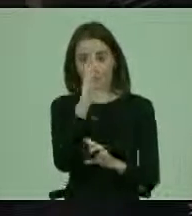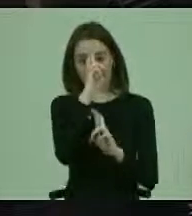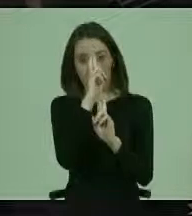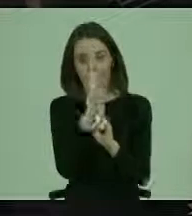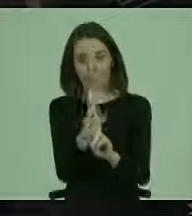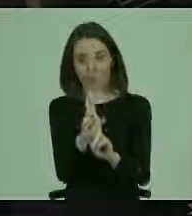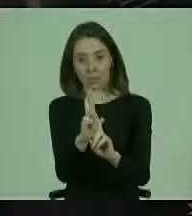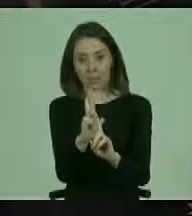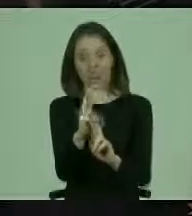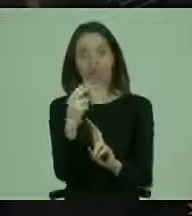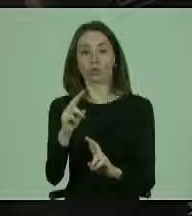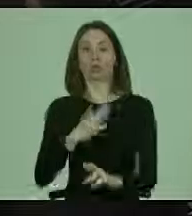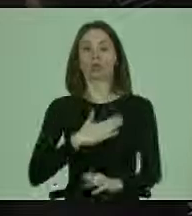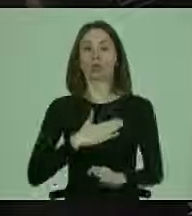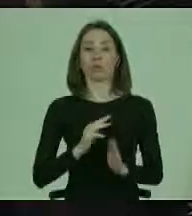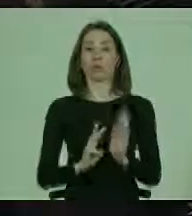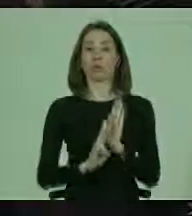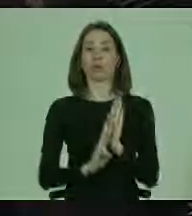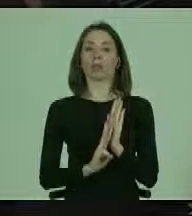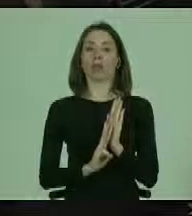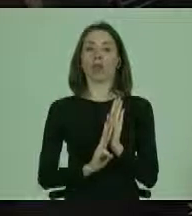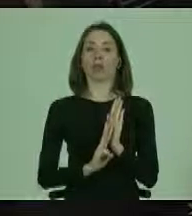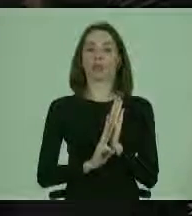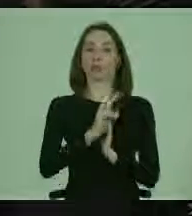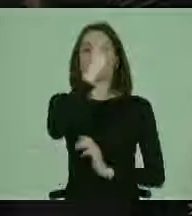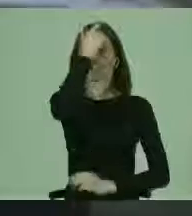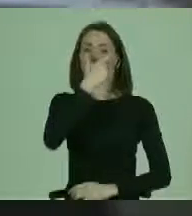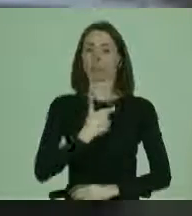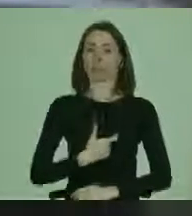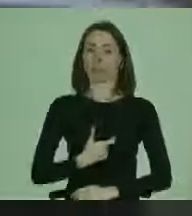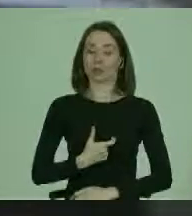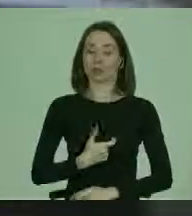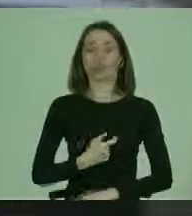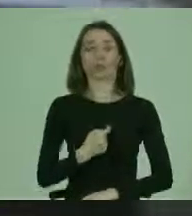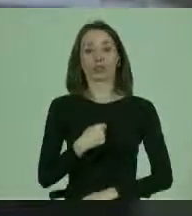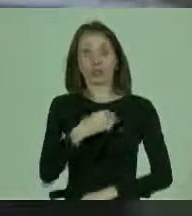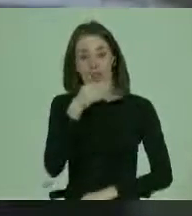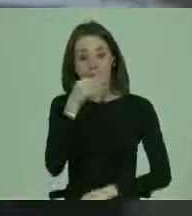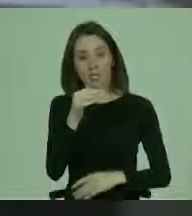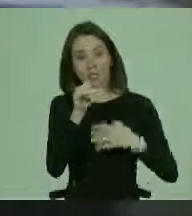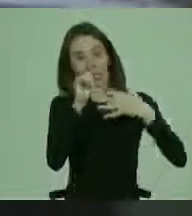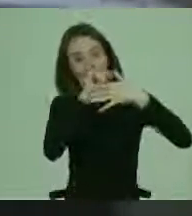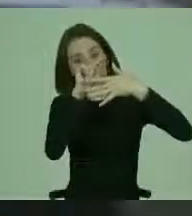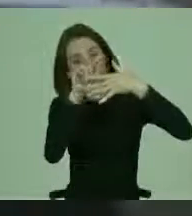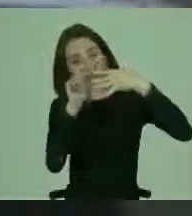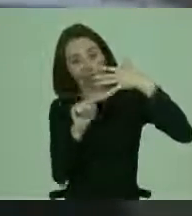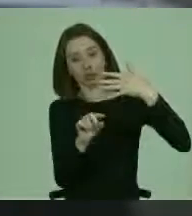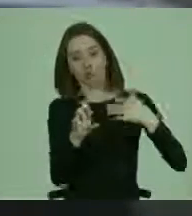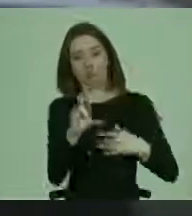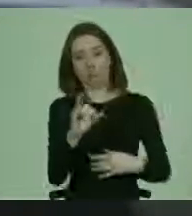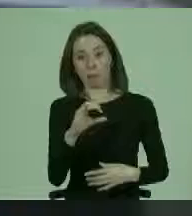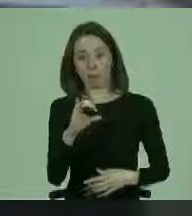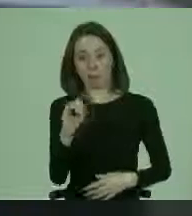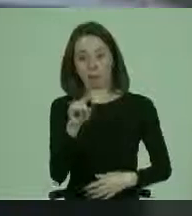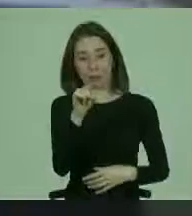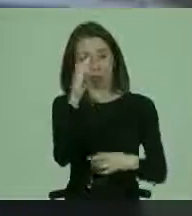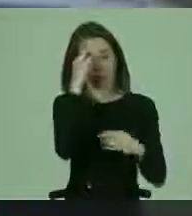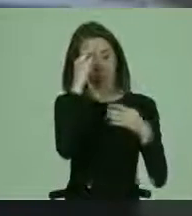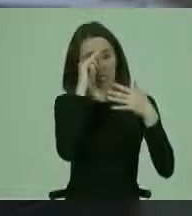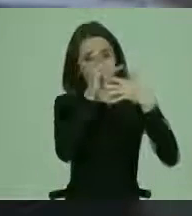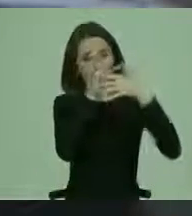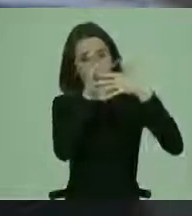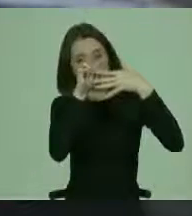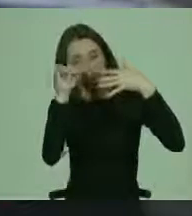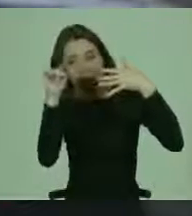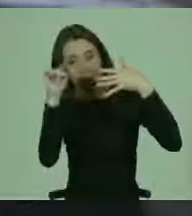respeto a su identidad personal. Y cuando yo me refiero a estos principios, claramente ustedes pueden ir haciendo